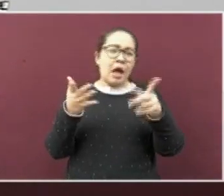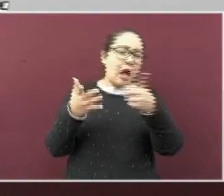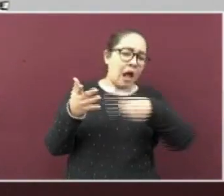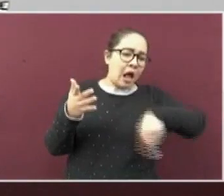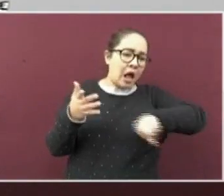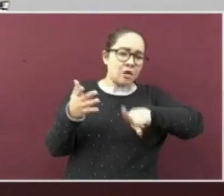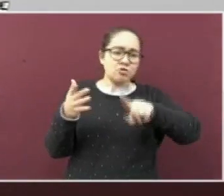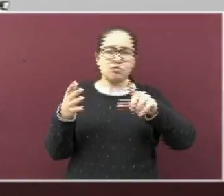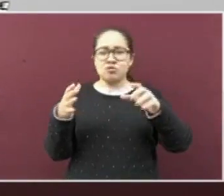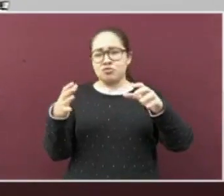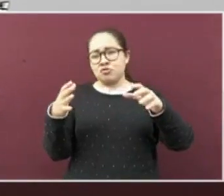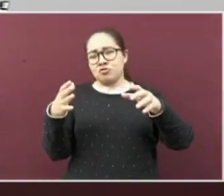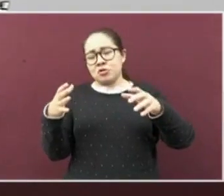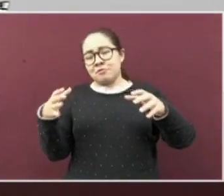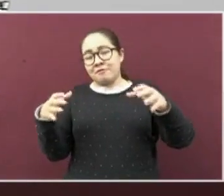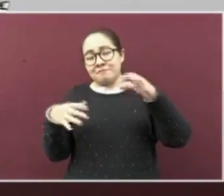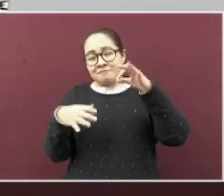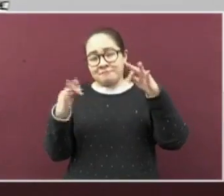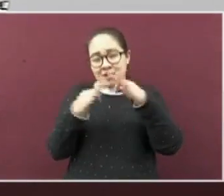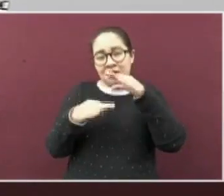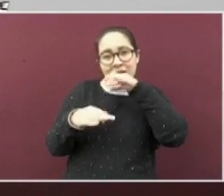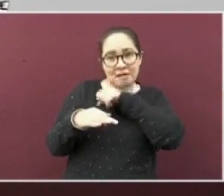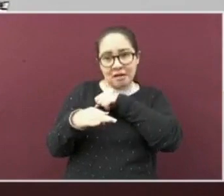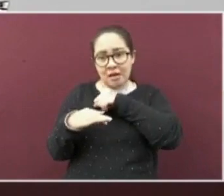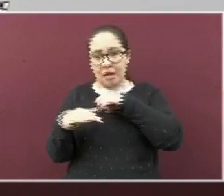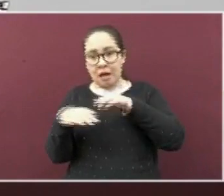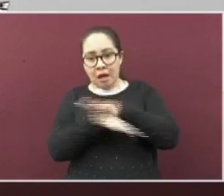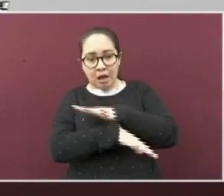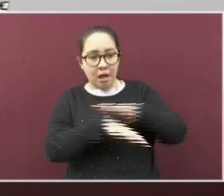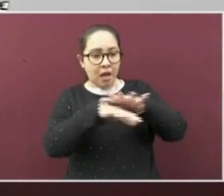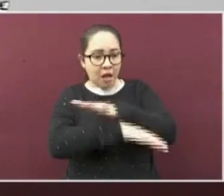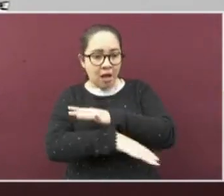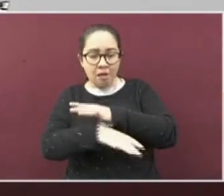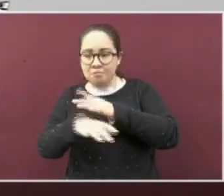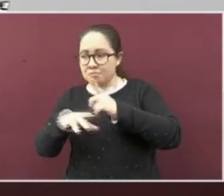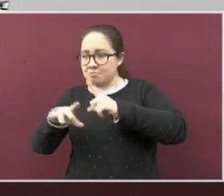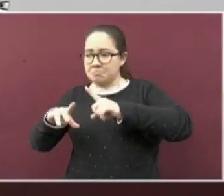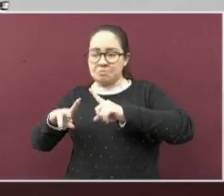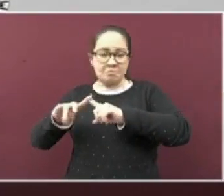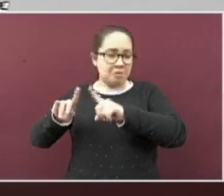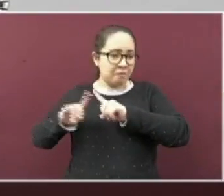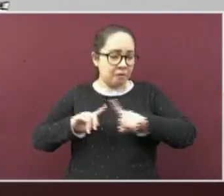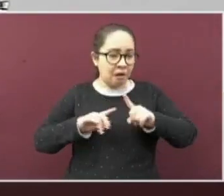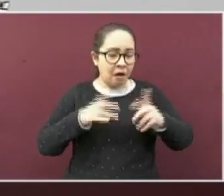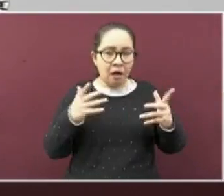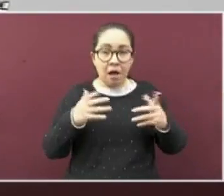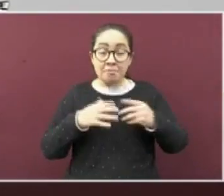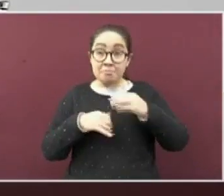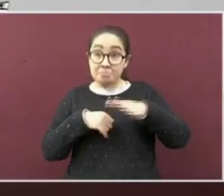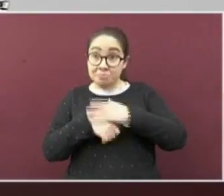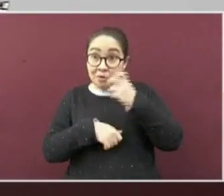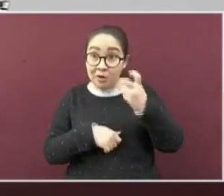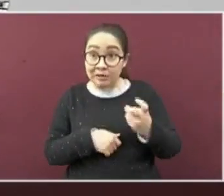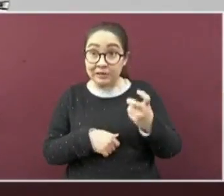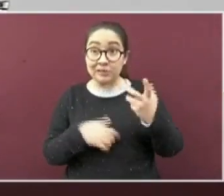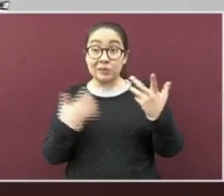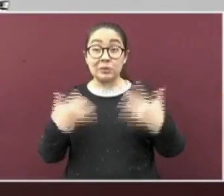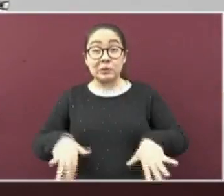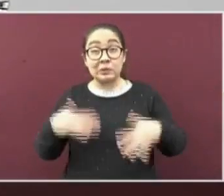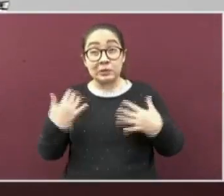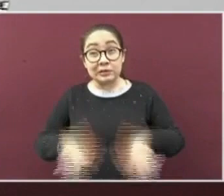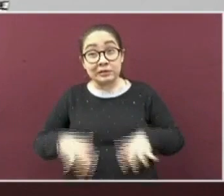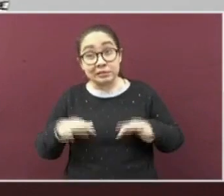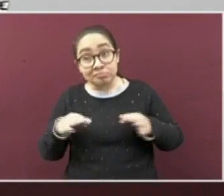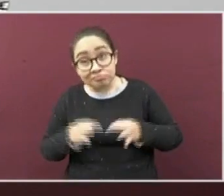causando brotes más irregulares. Por lo que la prevención continúa siendo de gran